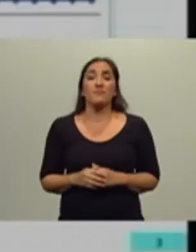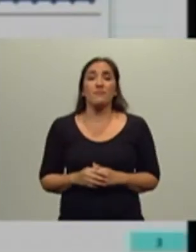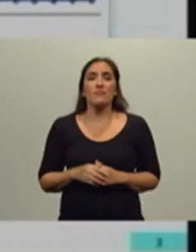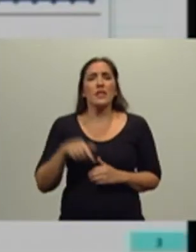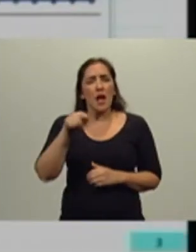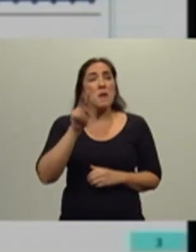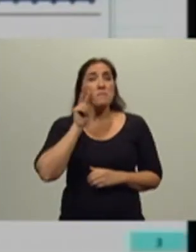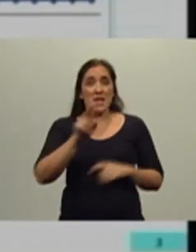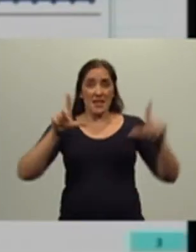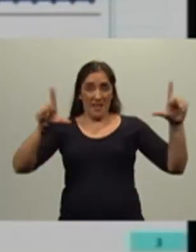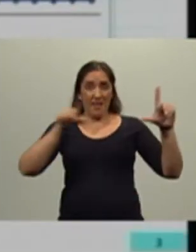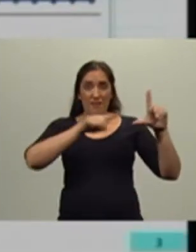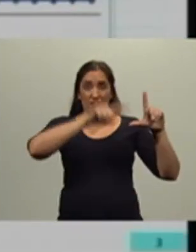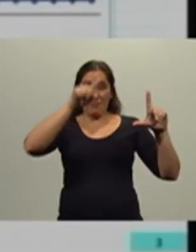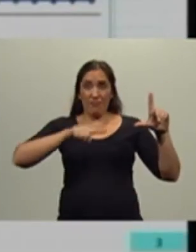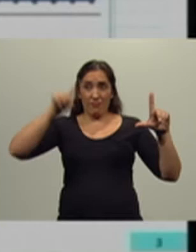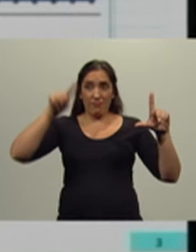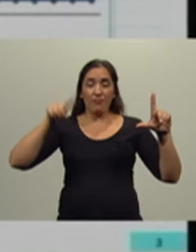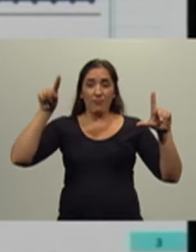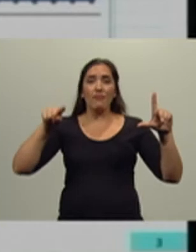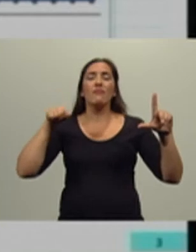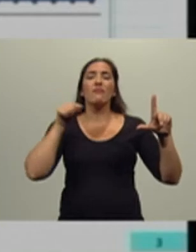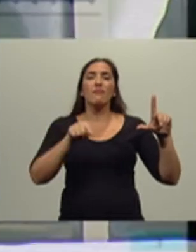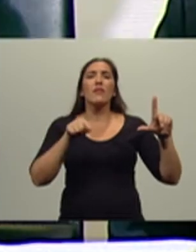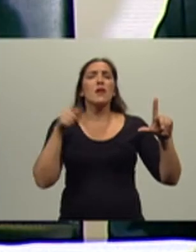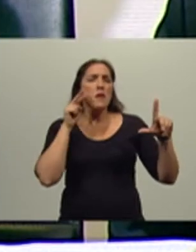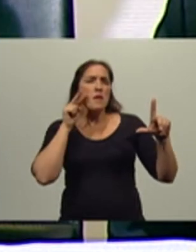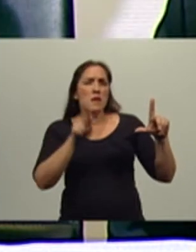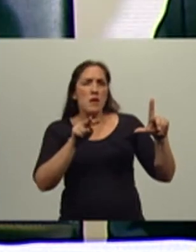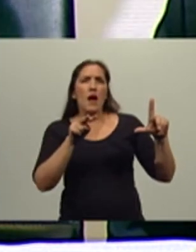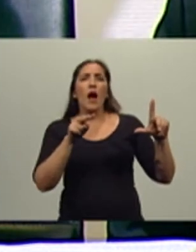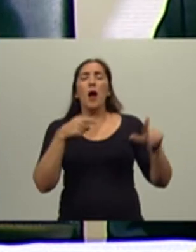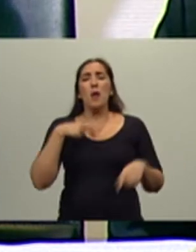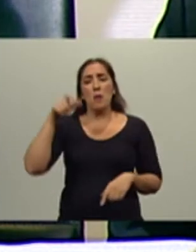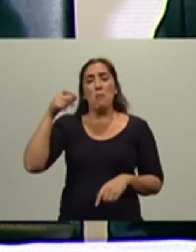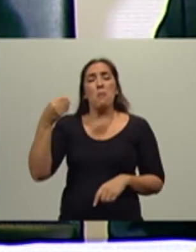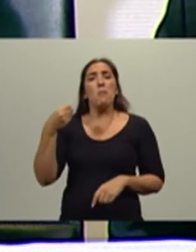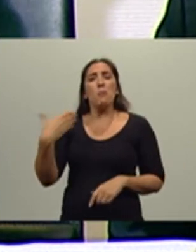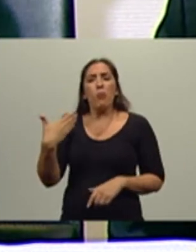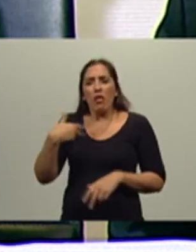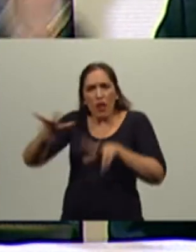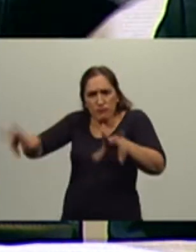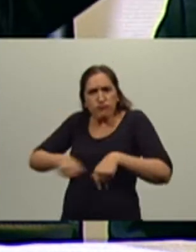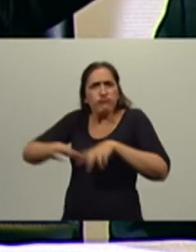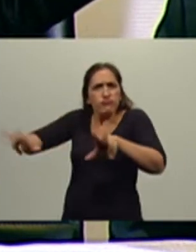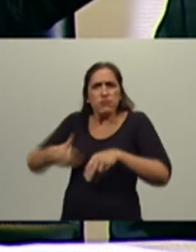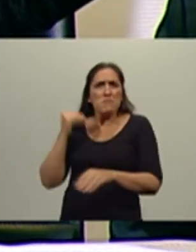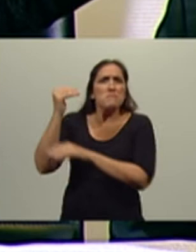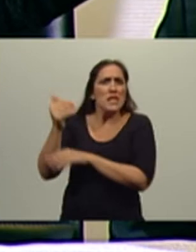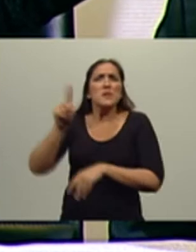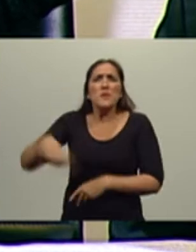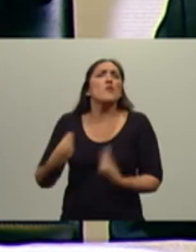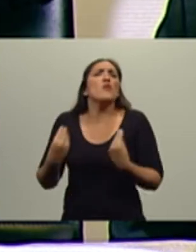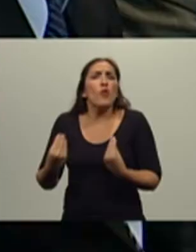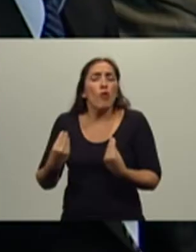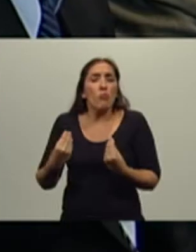y razona, observa que las condiciones para que alguien tenga mayor rentabilidad no dependen del